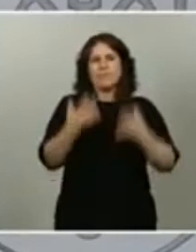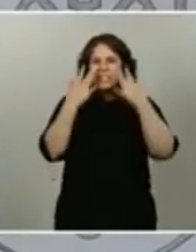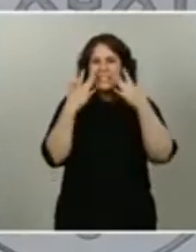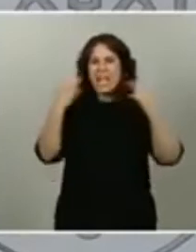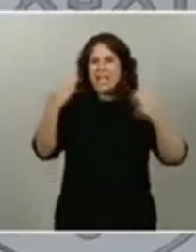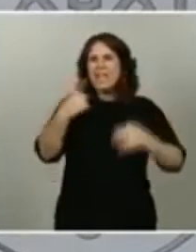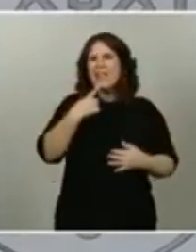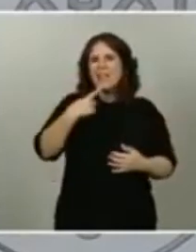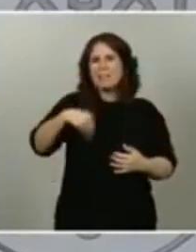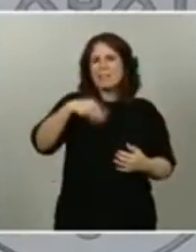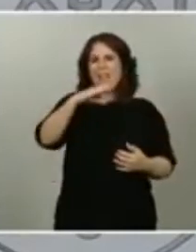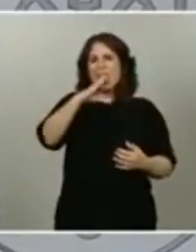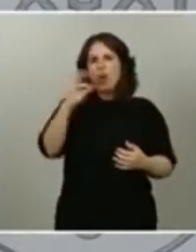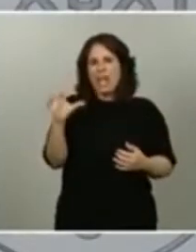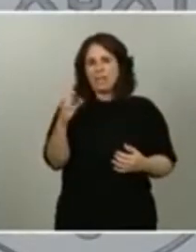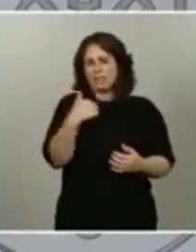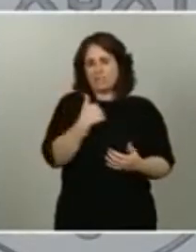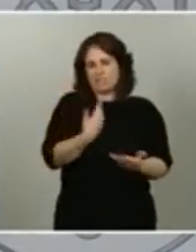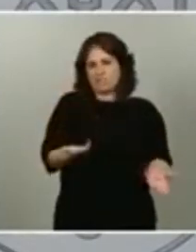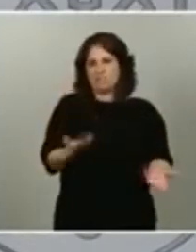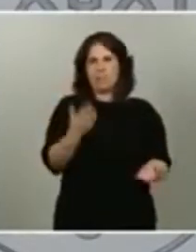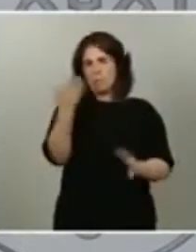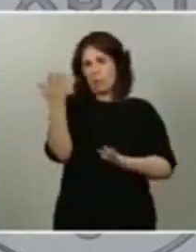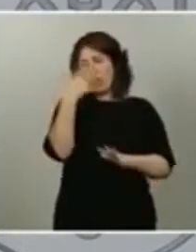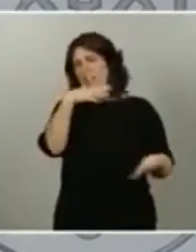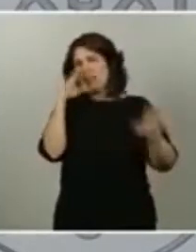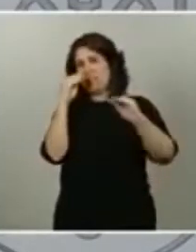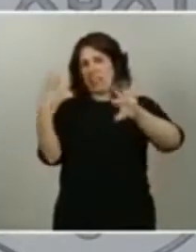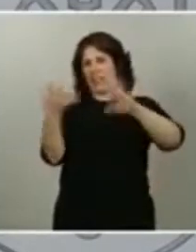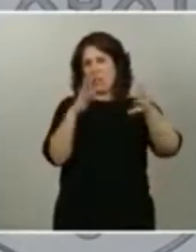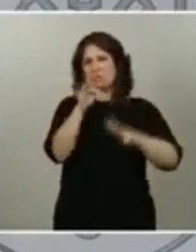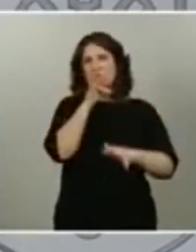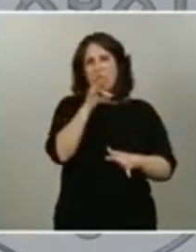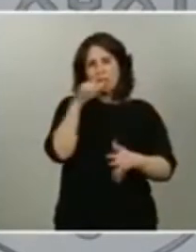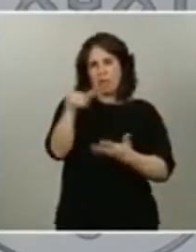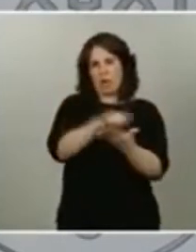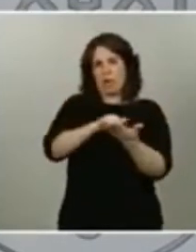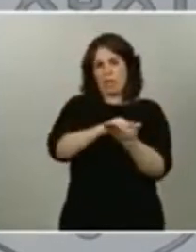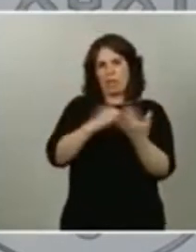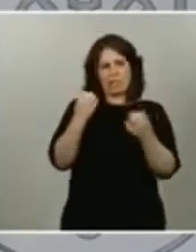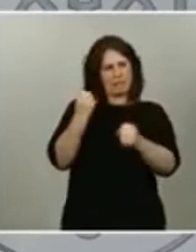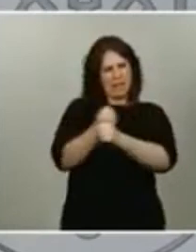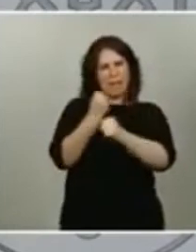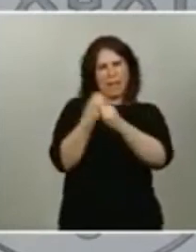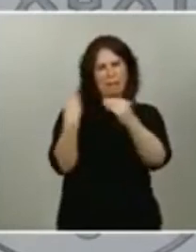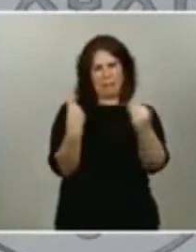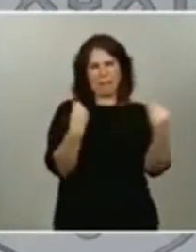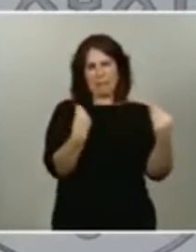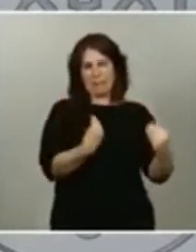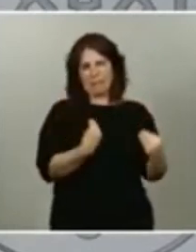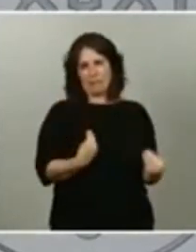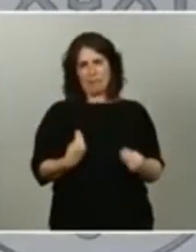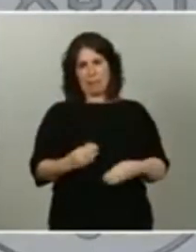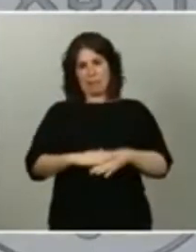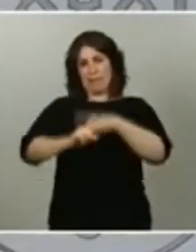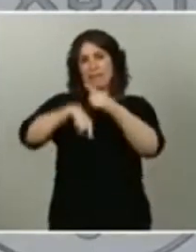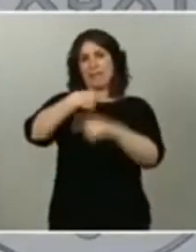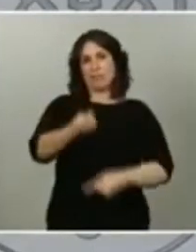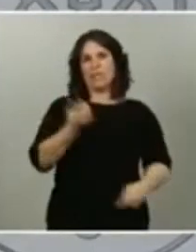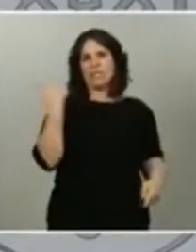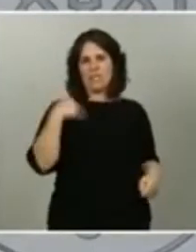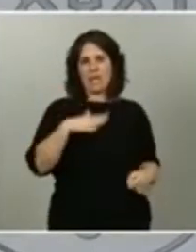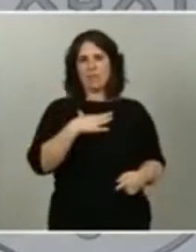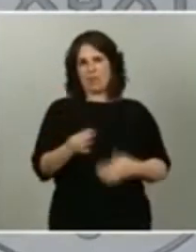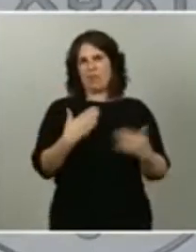la COE, pero entiendo que irá por esta dirección de que todavía esos borradores hay que trabajarlos para que realmente puedan ser fruto del diálogo social.